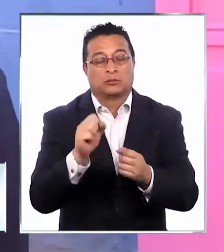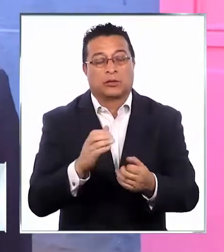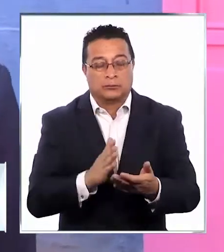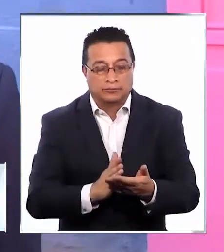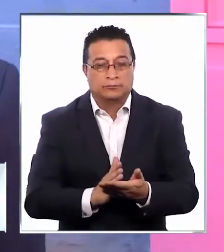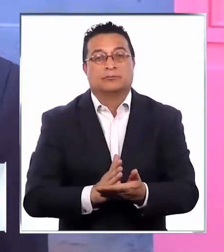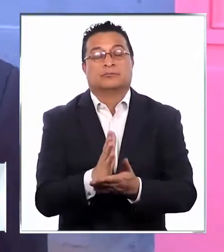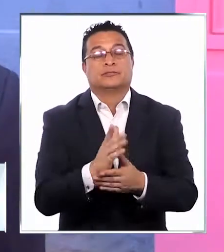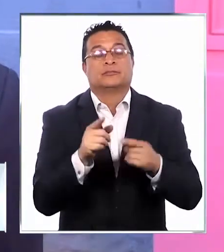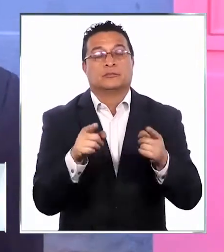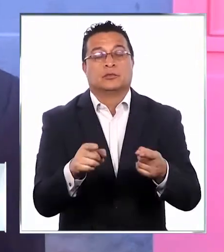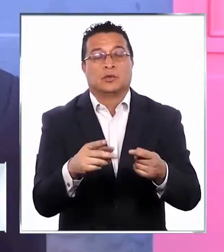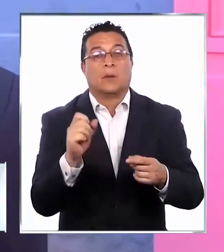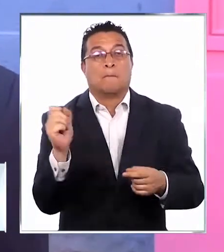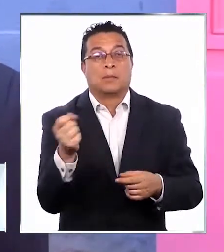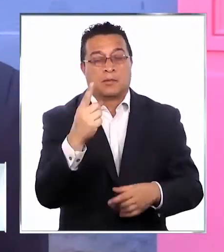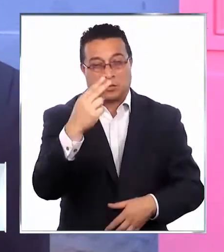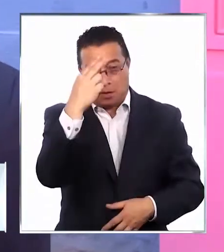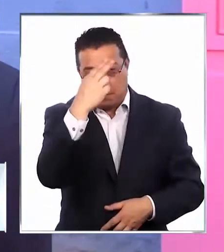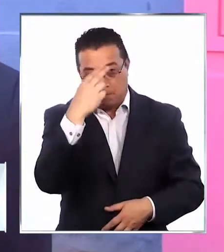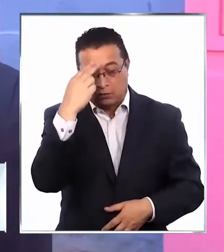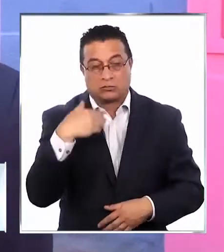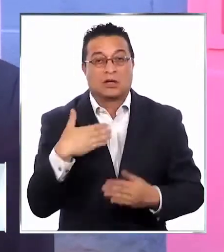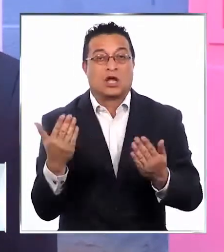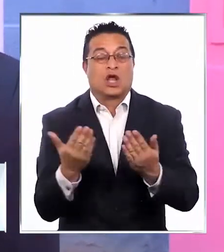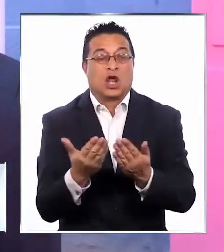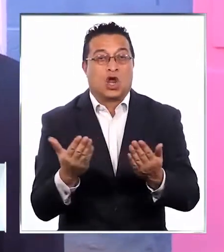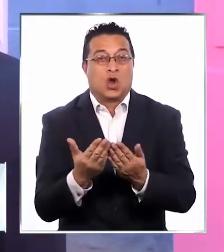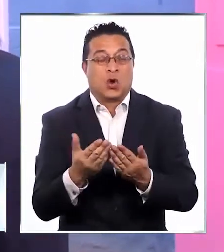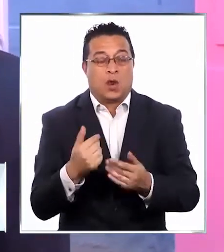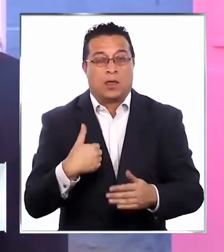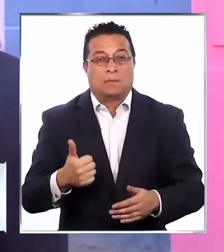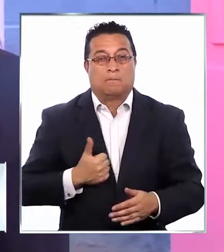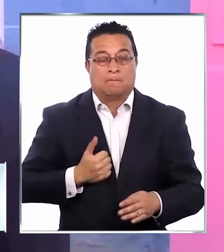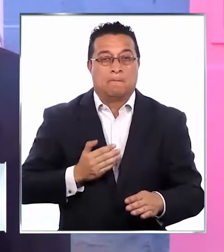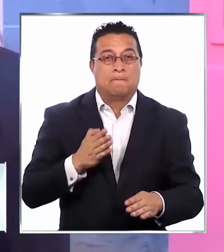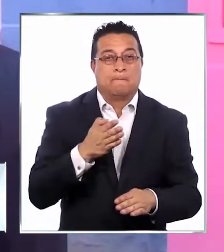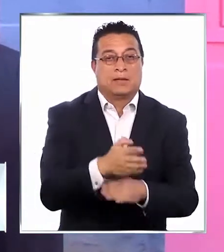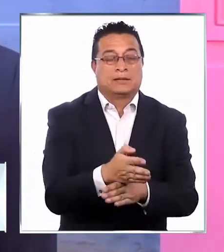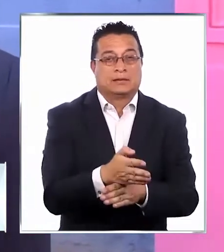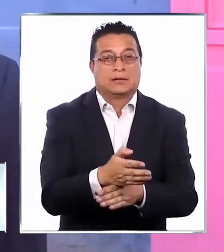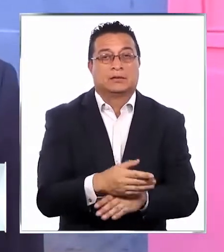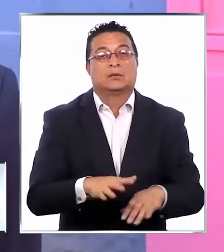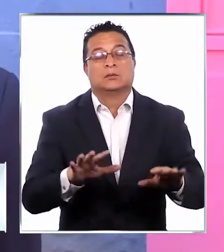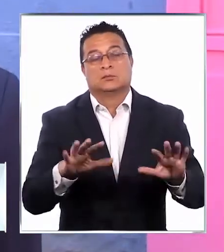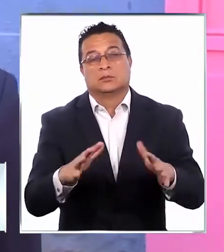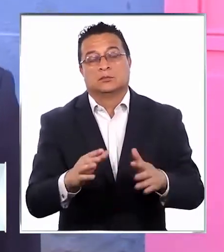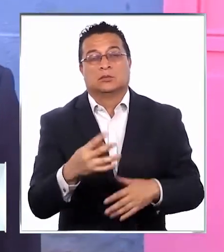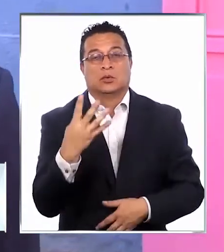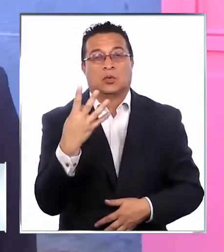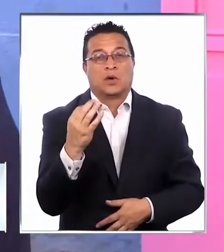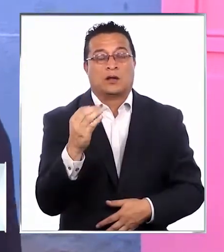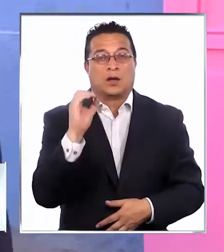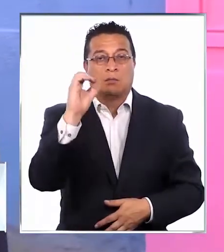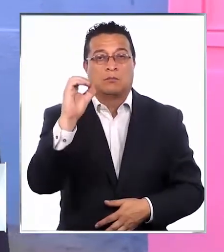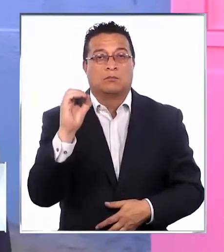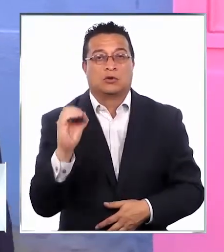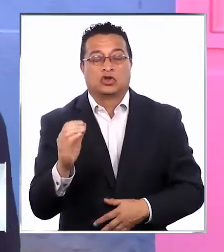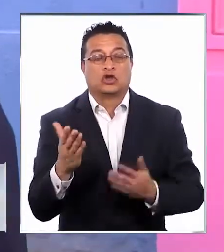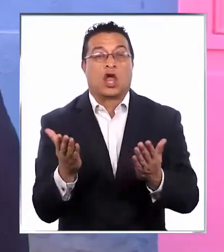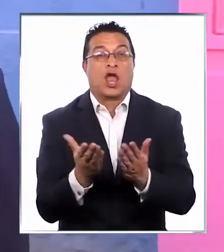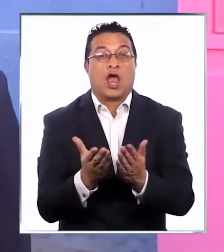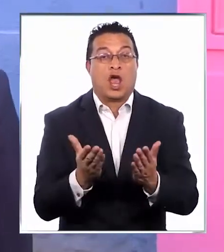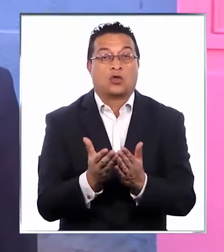haber partido, cierto, a este 1 de marzo nuestras clases de manera presencial con aproximadamente un 40%